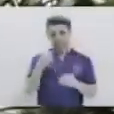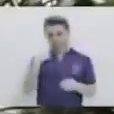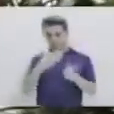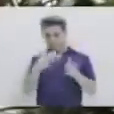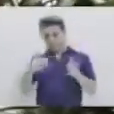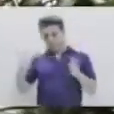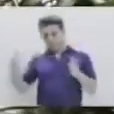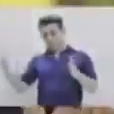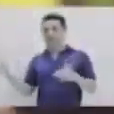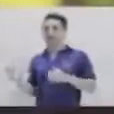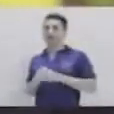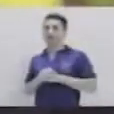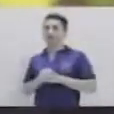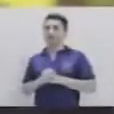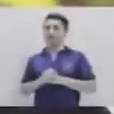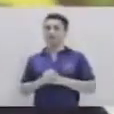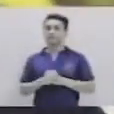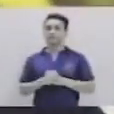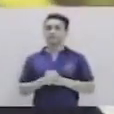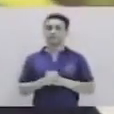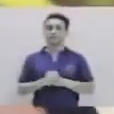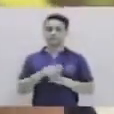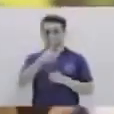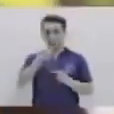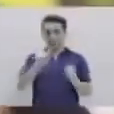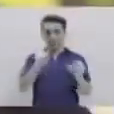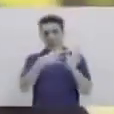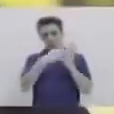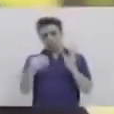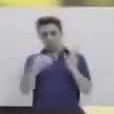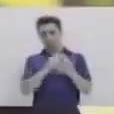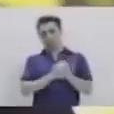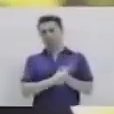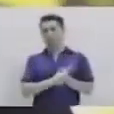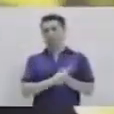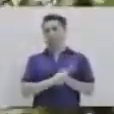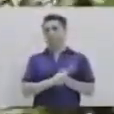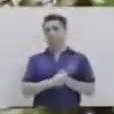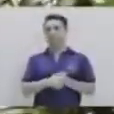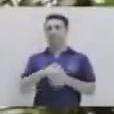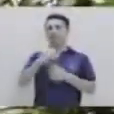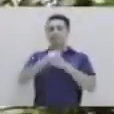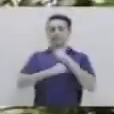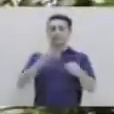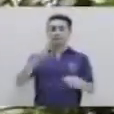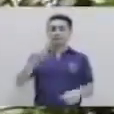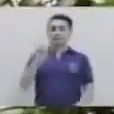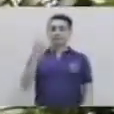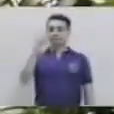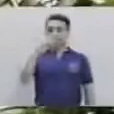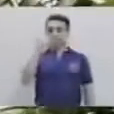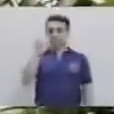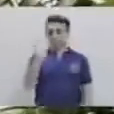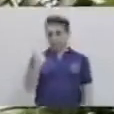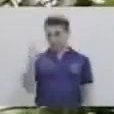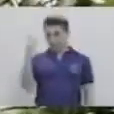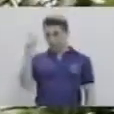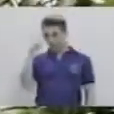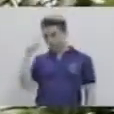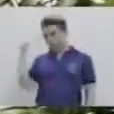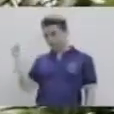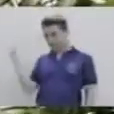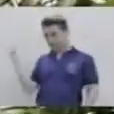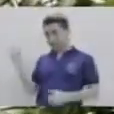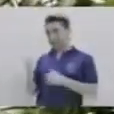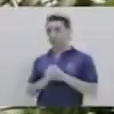repasarlas seguido. Entonces espero me puedas acompañar. Empezamos. Fresa, recordando el puchito,